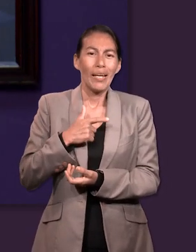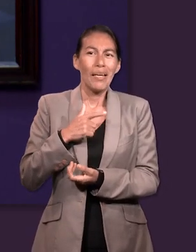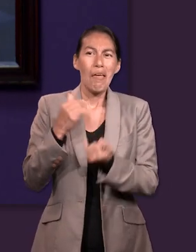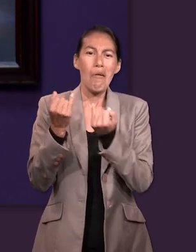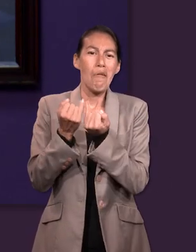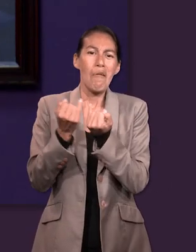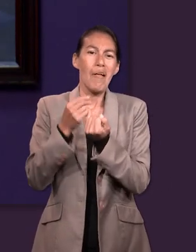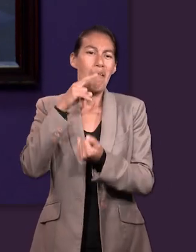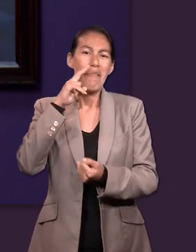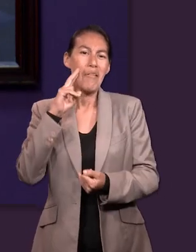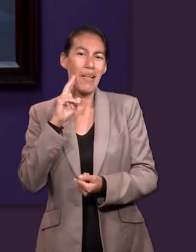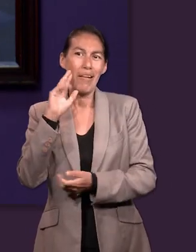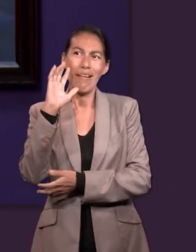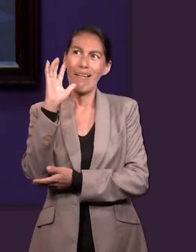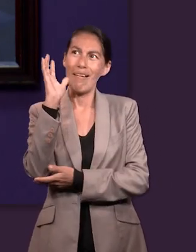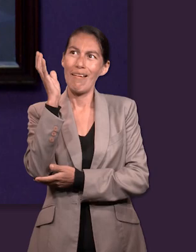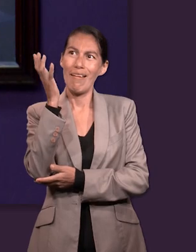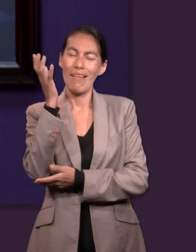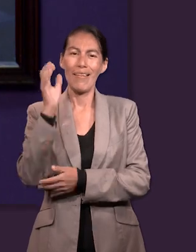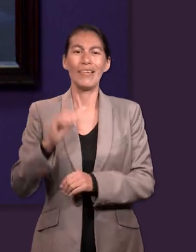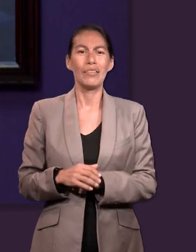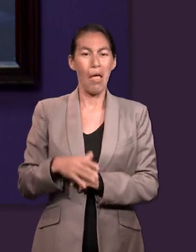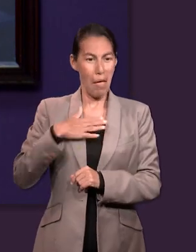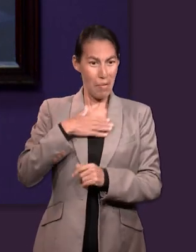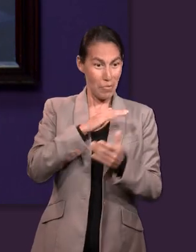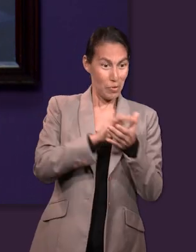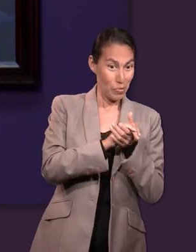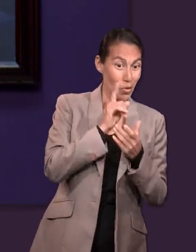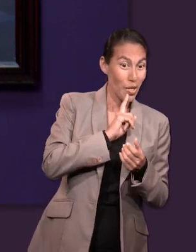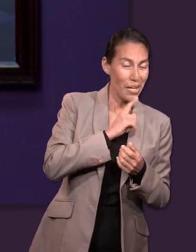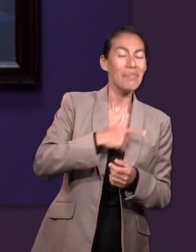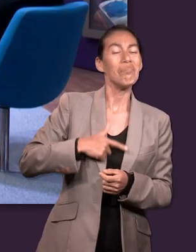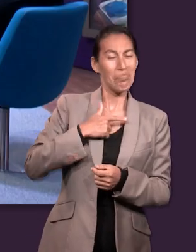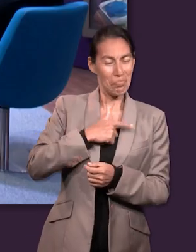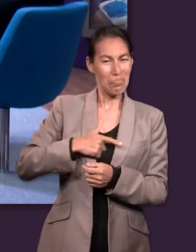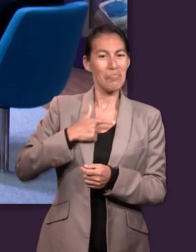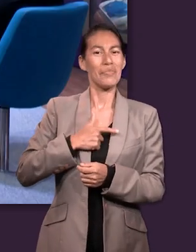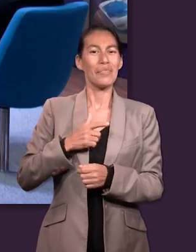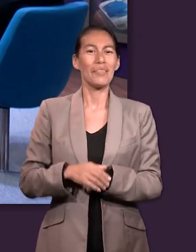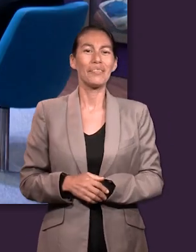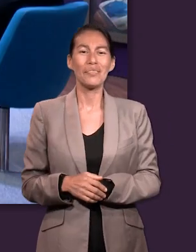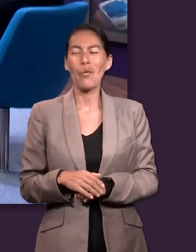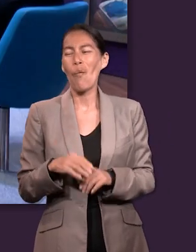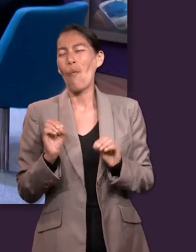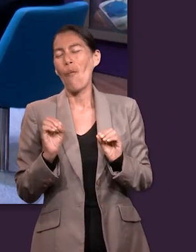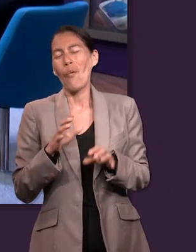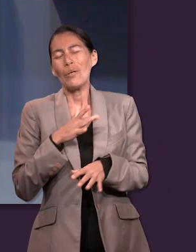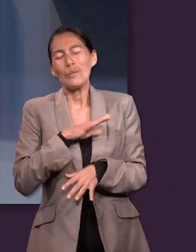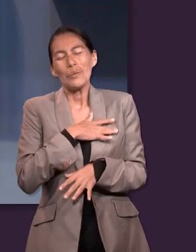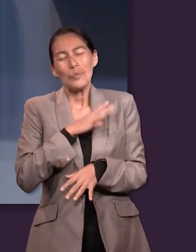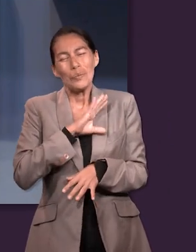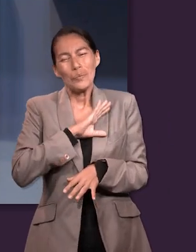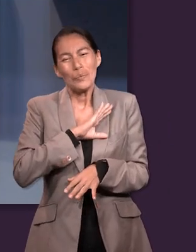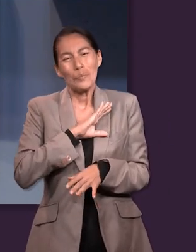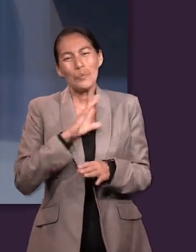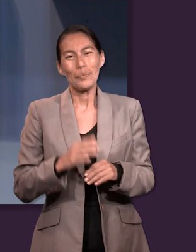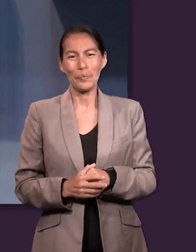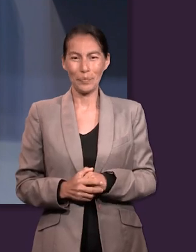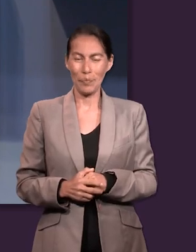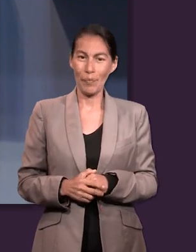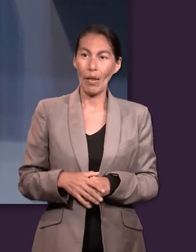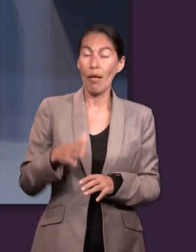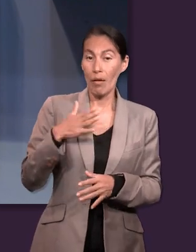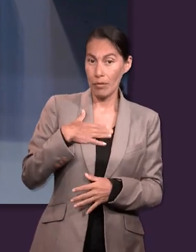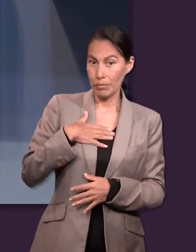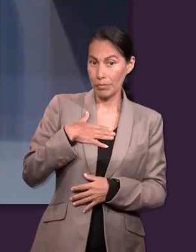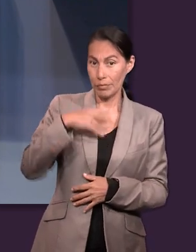girasoles, como dice Uriel, porque a mi esposa también le gusta. Ay, qué lindo. Y yo soy Valeria Rodríguez y creo